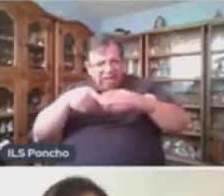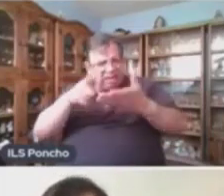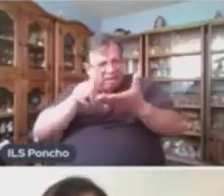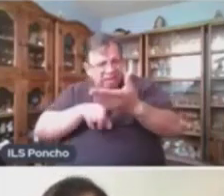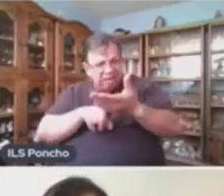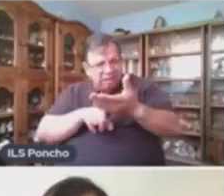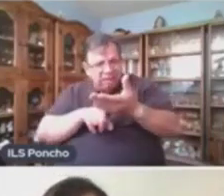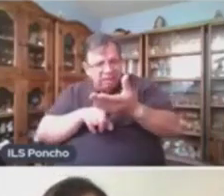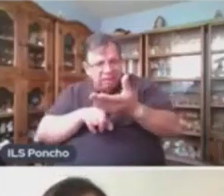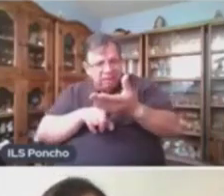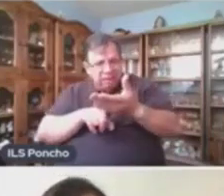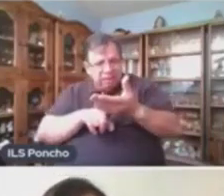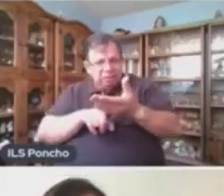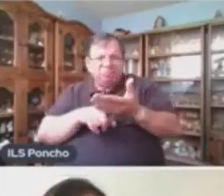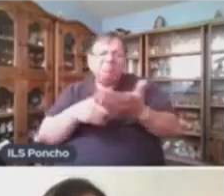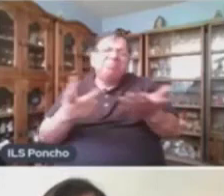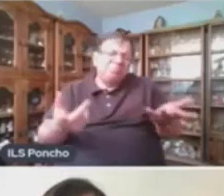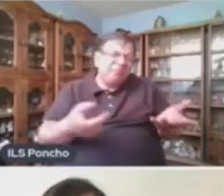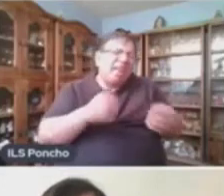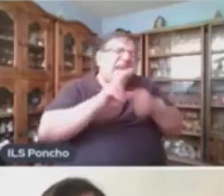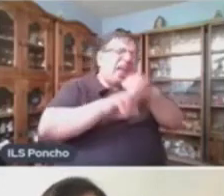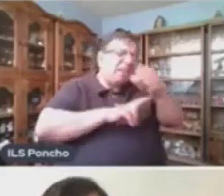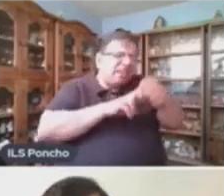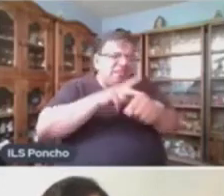Dichos Con Frecuencia